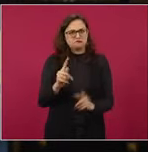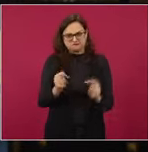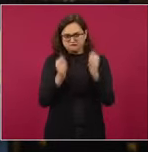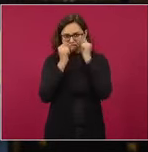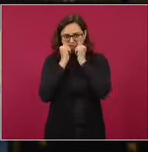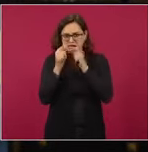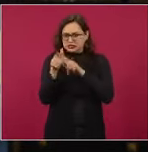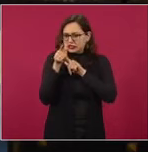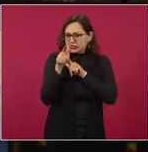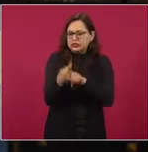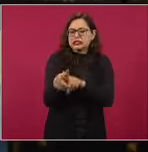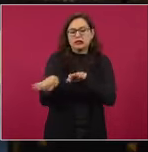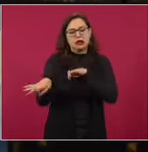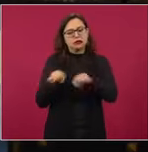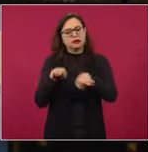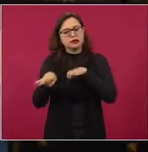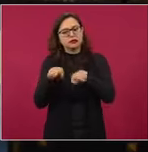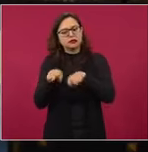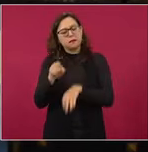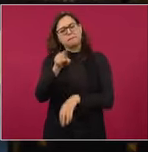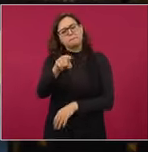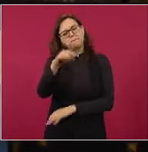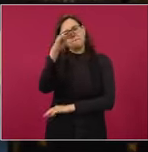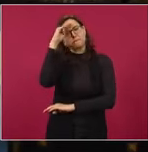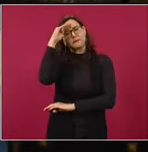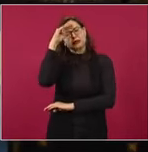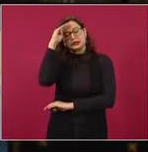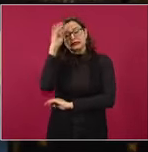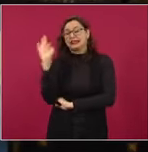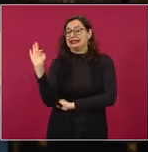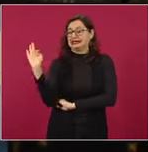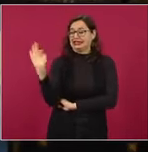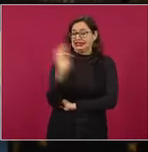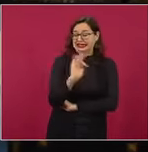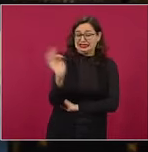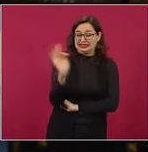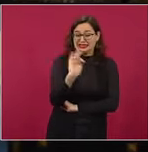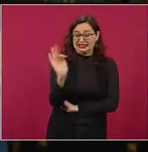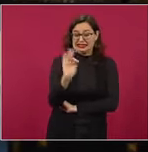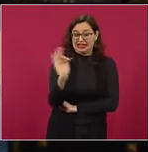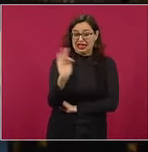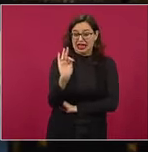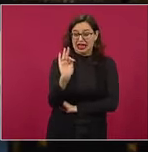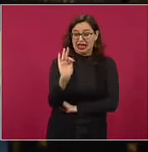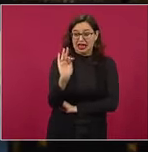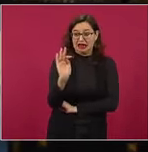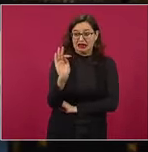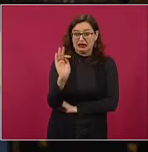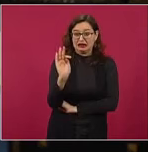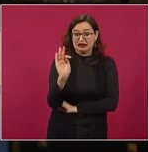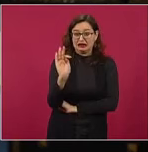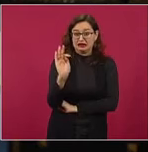habrá alguna de estas obras quedará